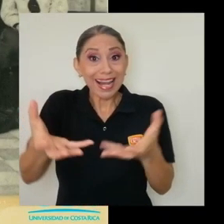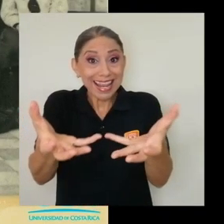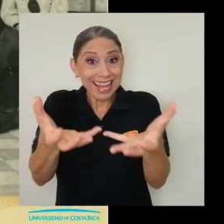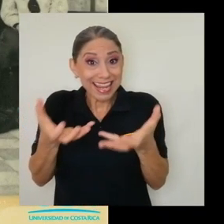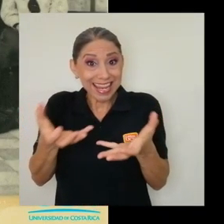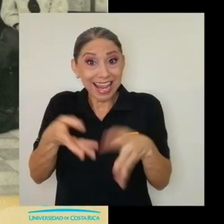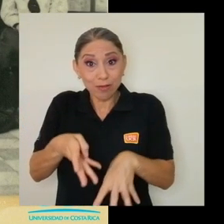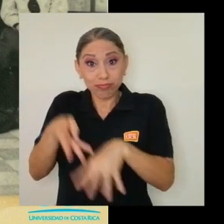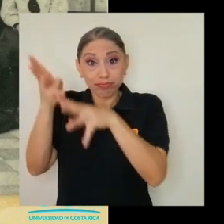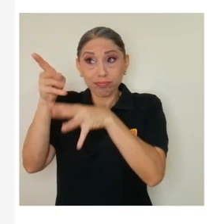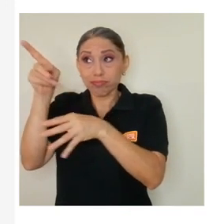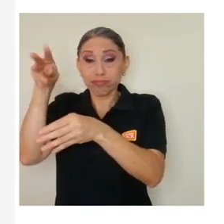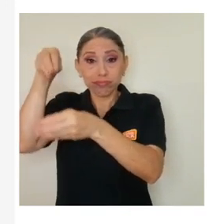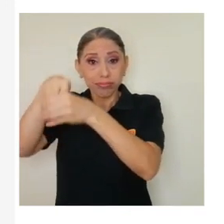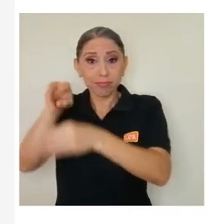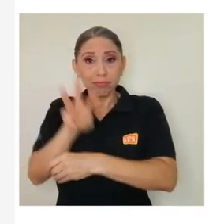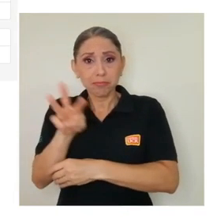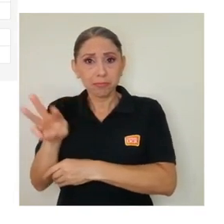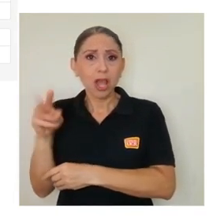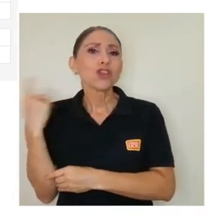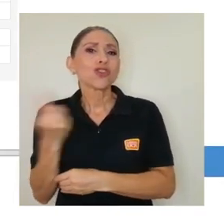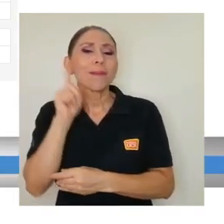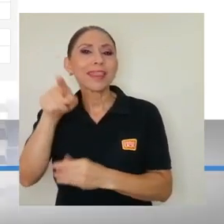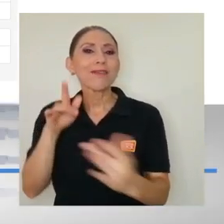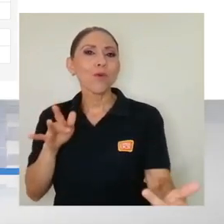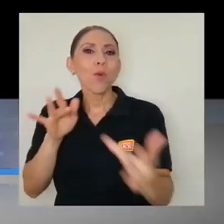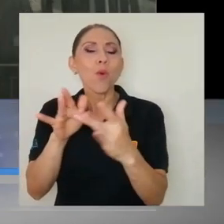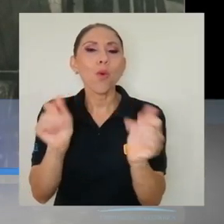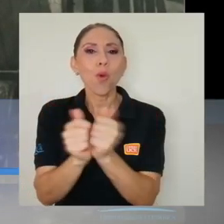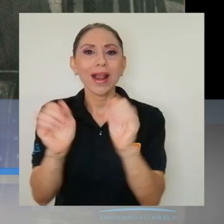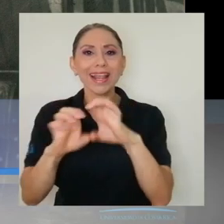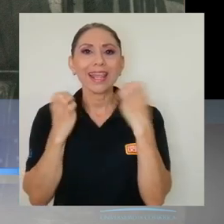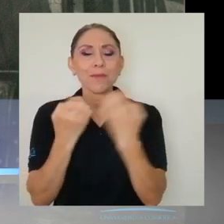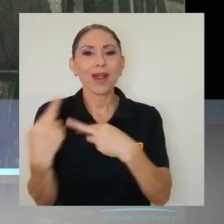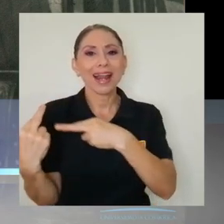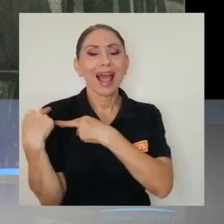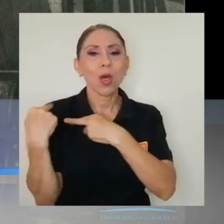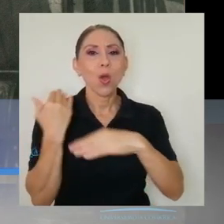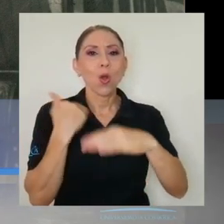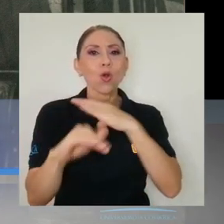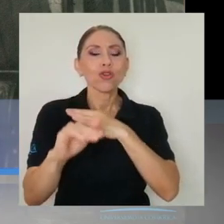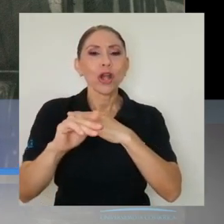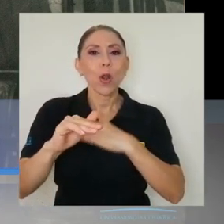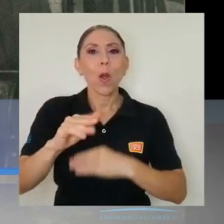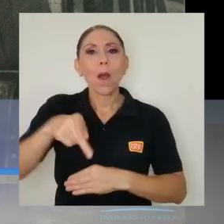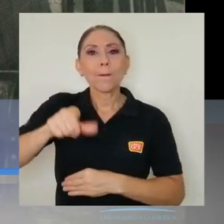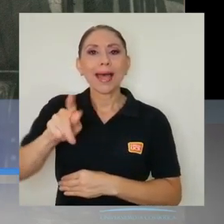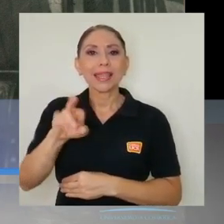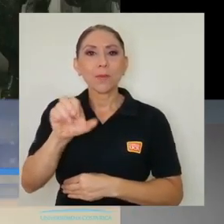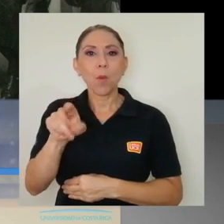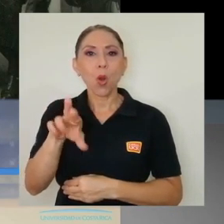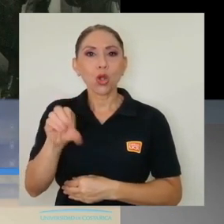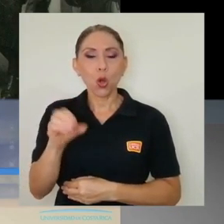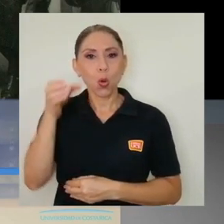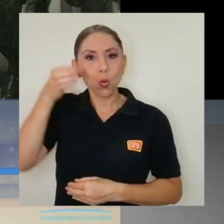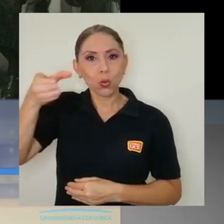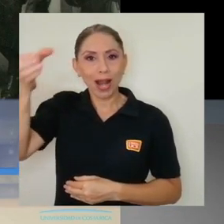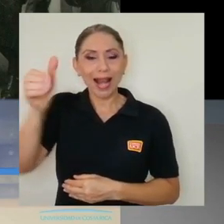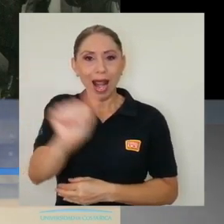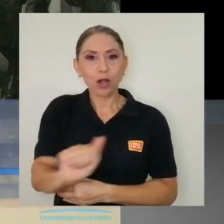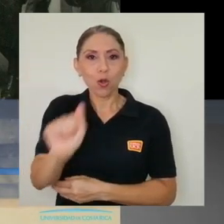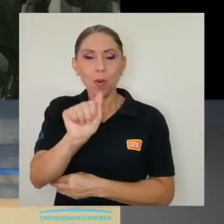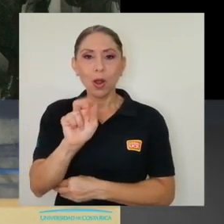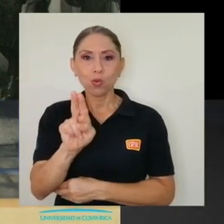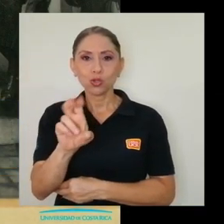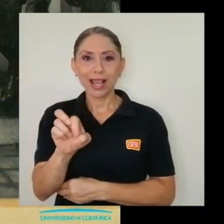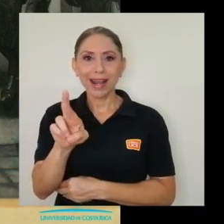lúdico y de recreación. Está dirigido al público en general, a todas las personas del país, del mundo que quieran visitarnos y